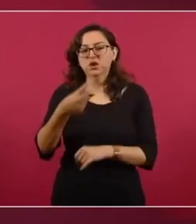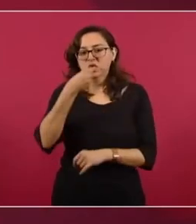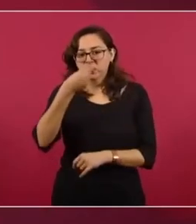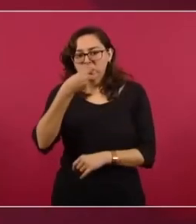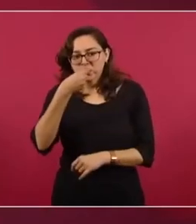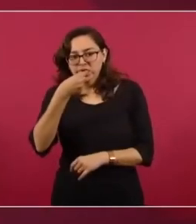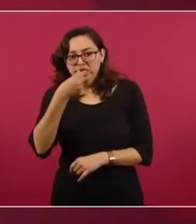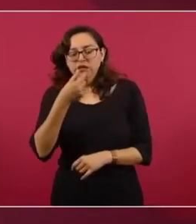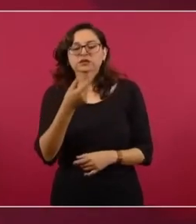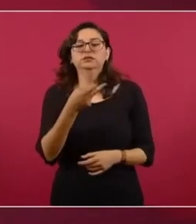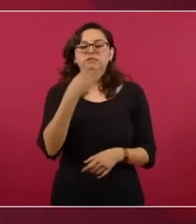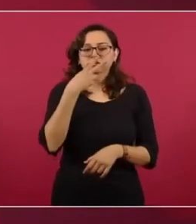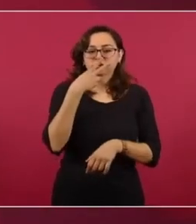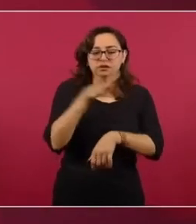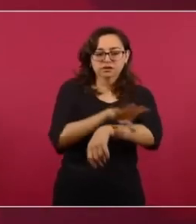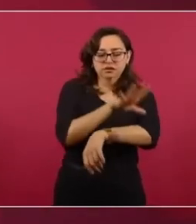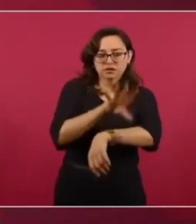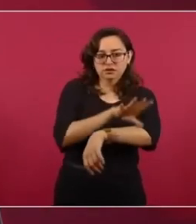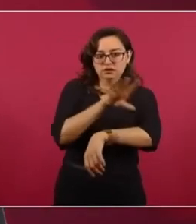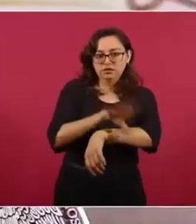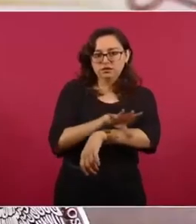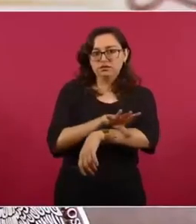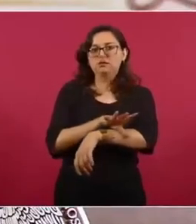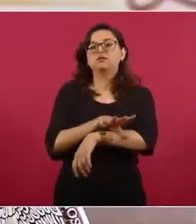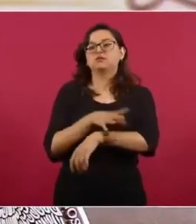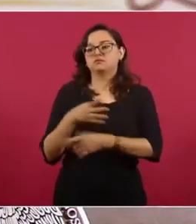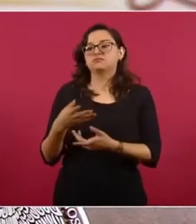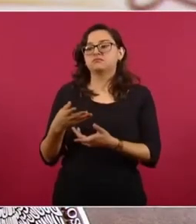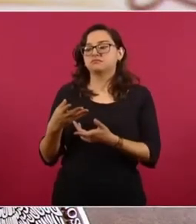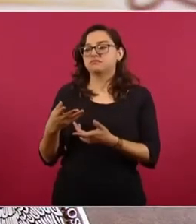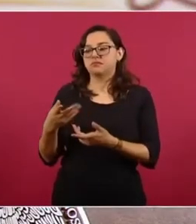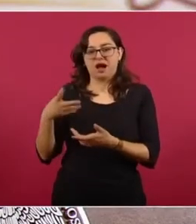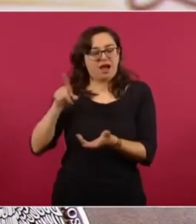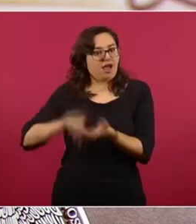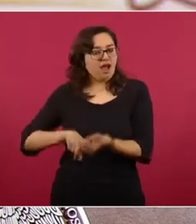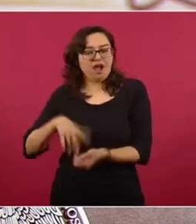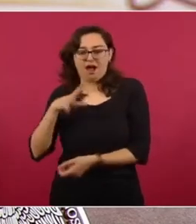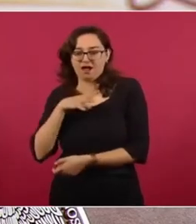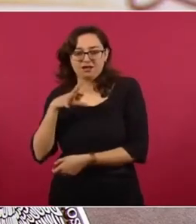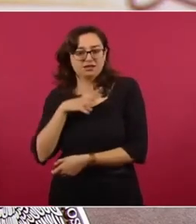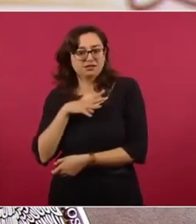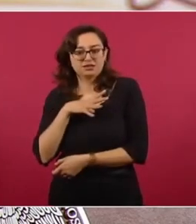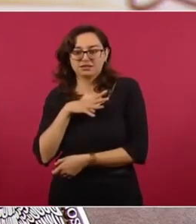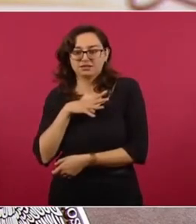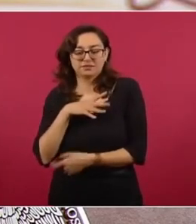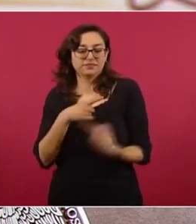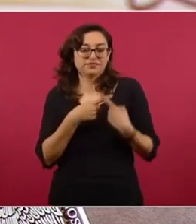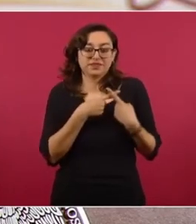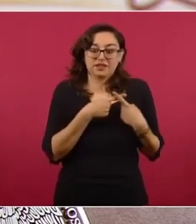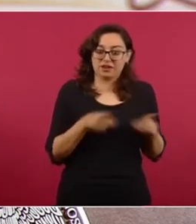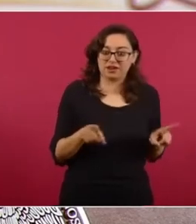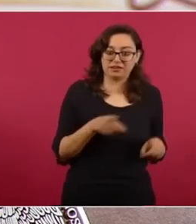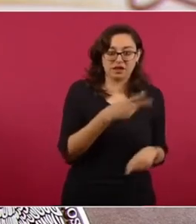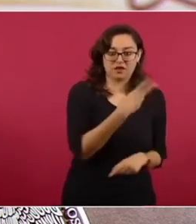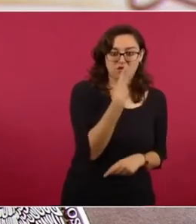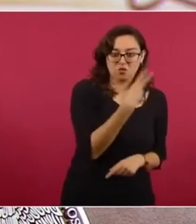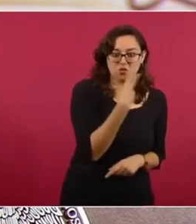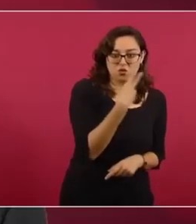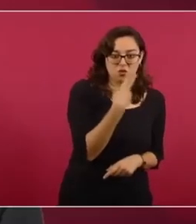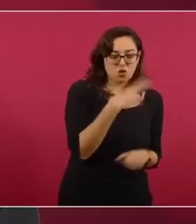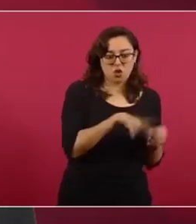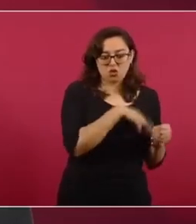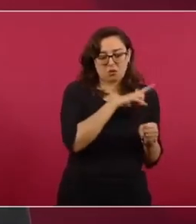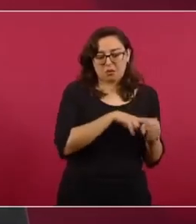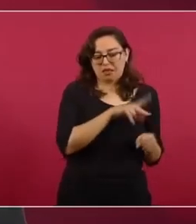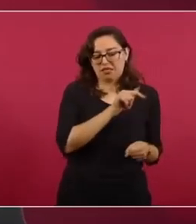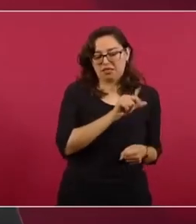y cigarrillos electrónicos distinguen de los productos convencionales. Es decir, son lo dañino de tabaco más daños